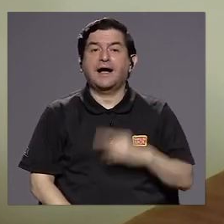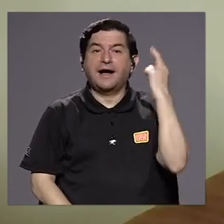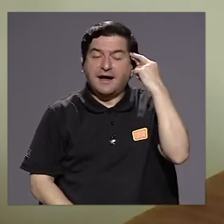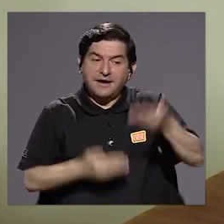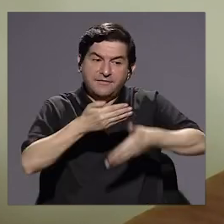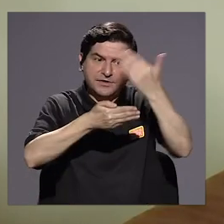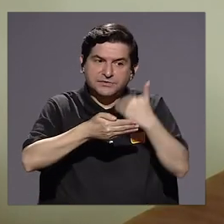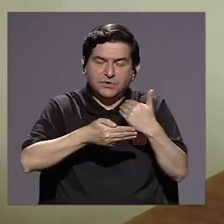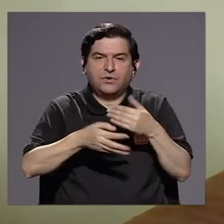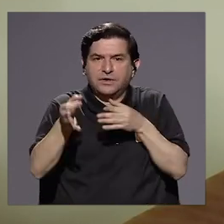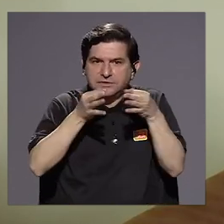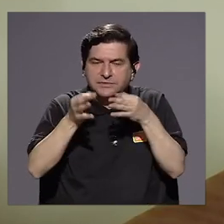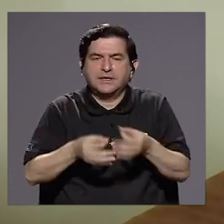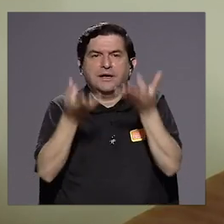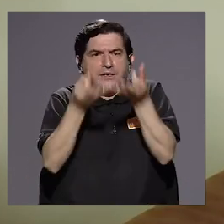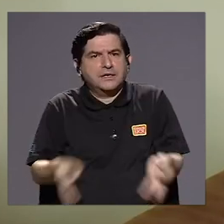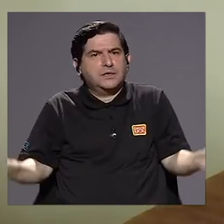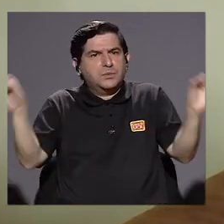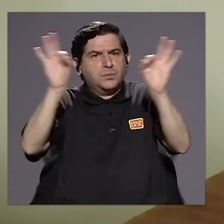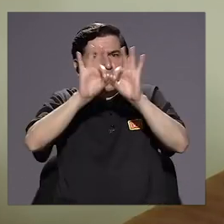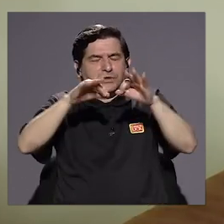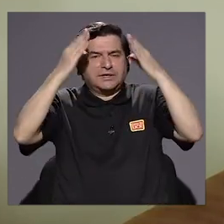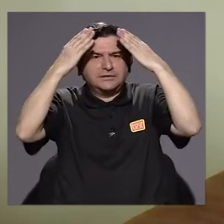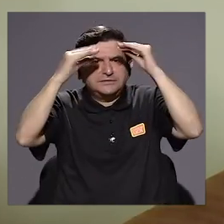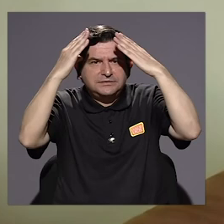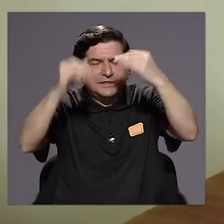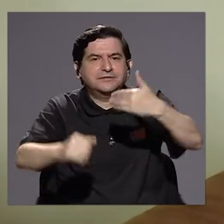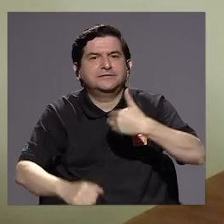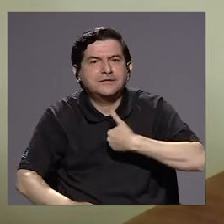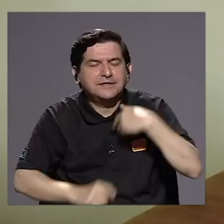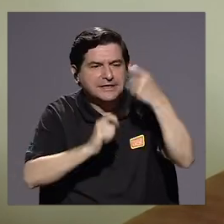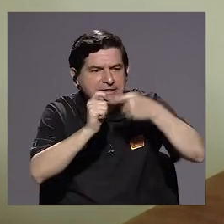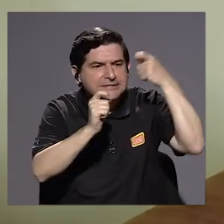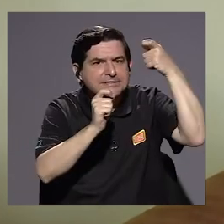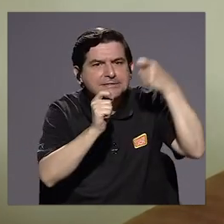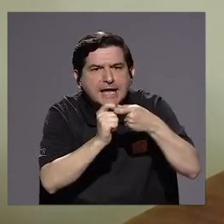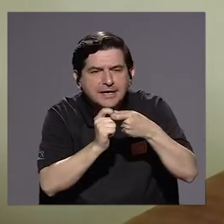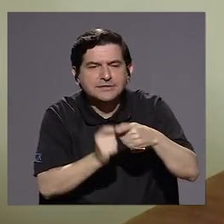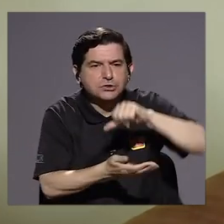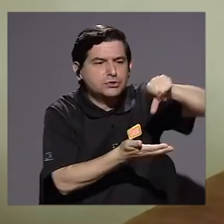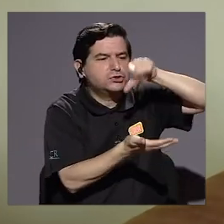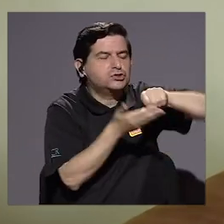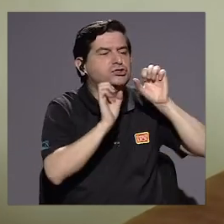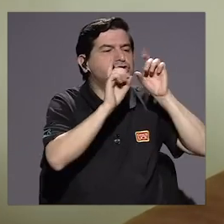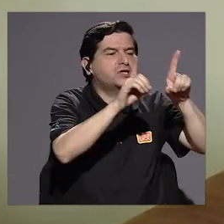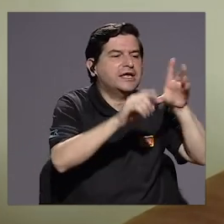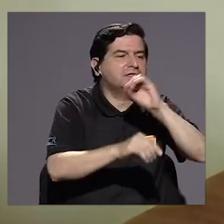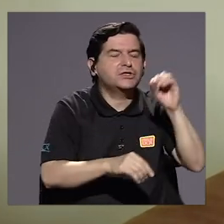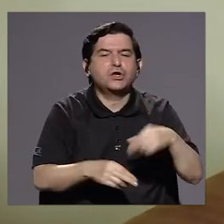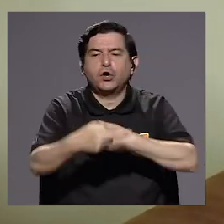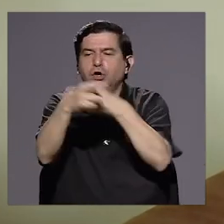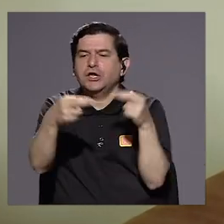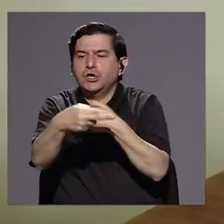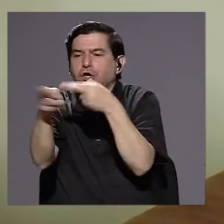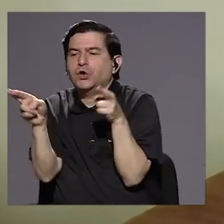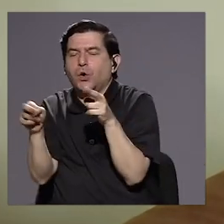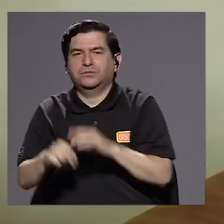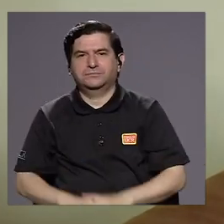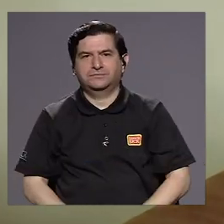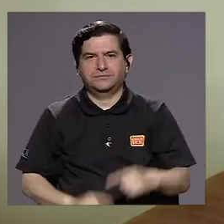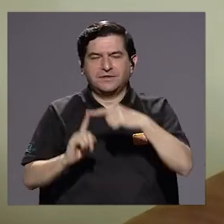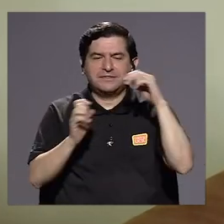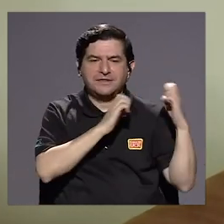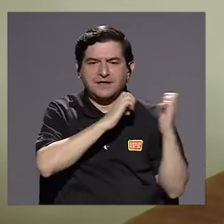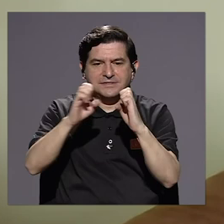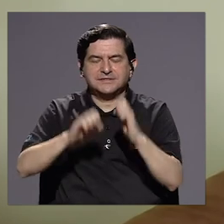hablábamos de la importancia de contar con datos específicos por centro educativo y por región. Desde la